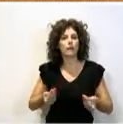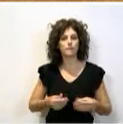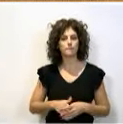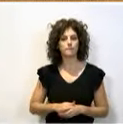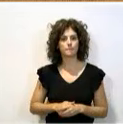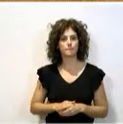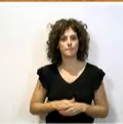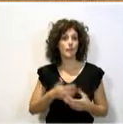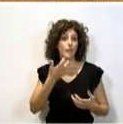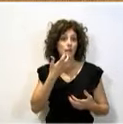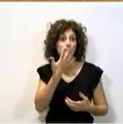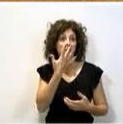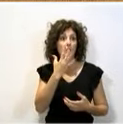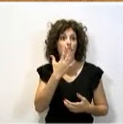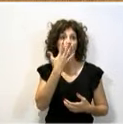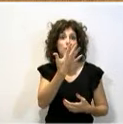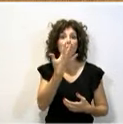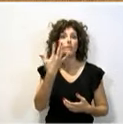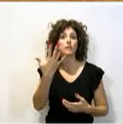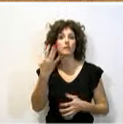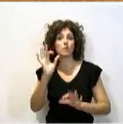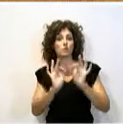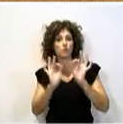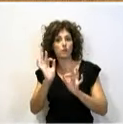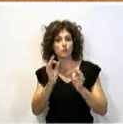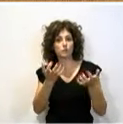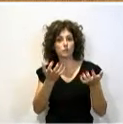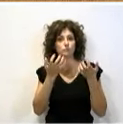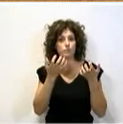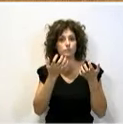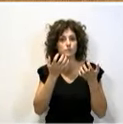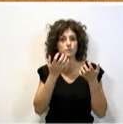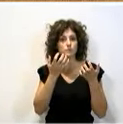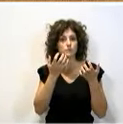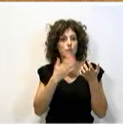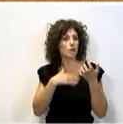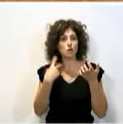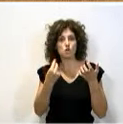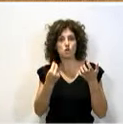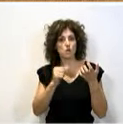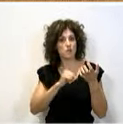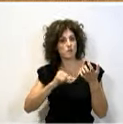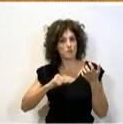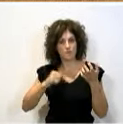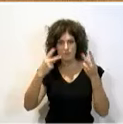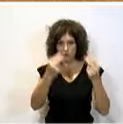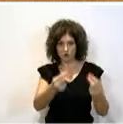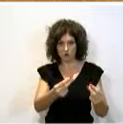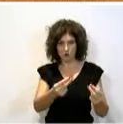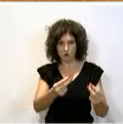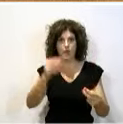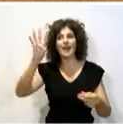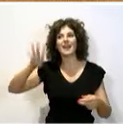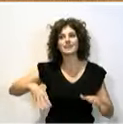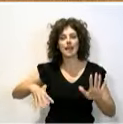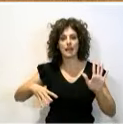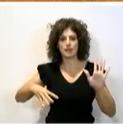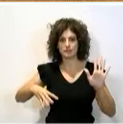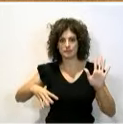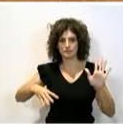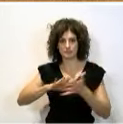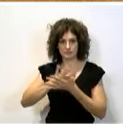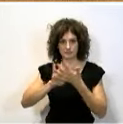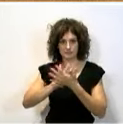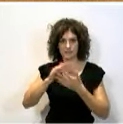sale un 55% que no quieren la independencia? Los catalanes, digo, porque,